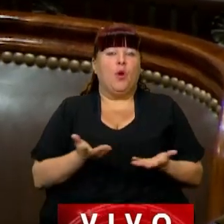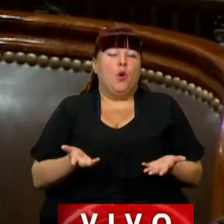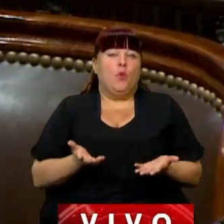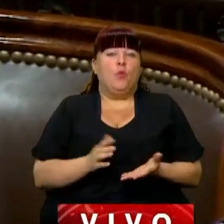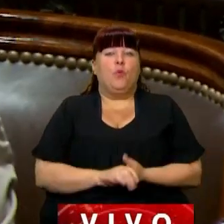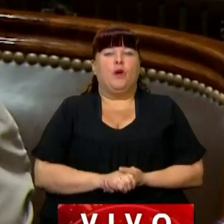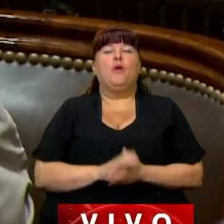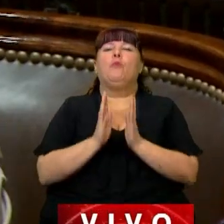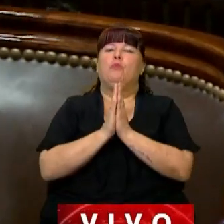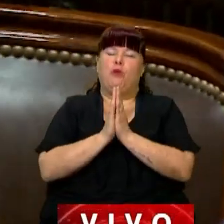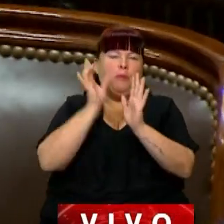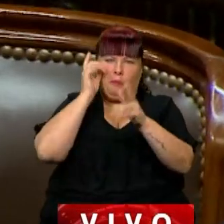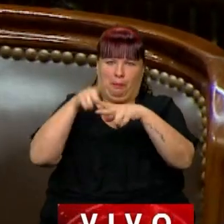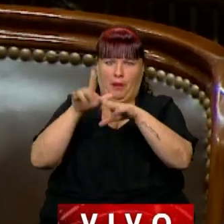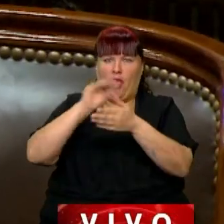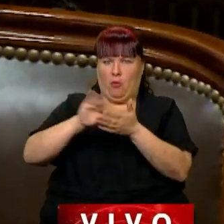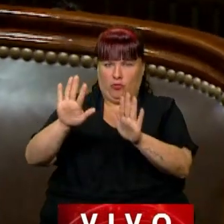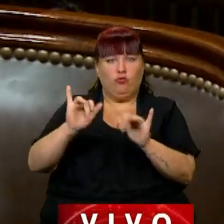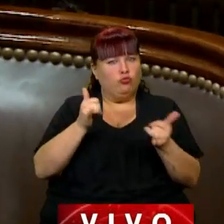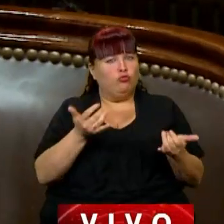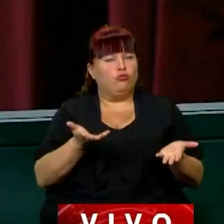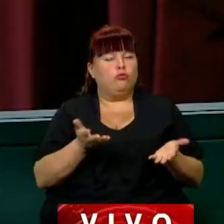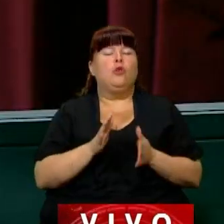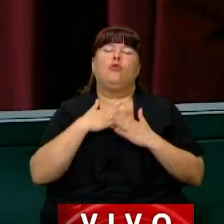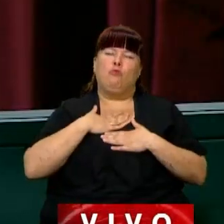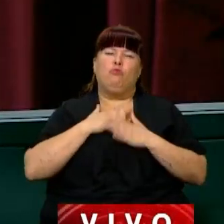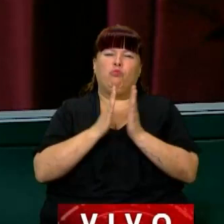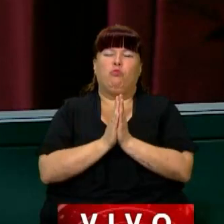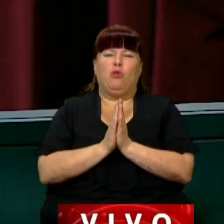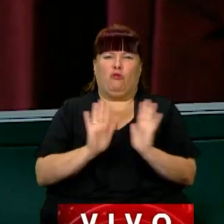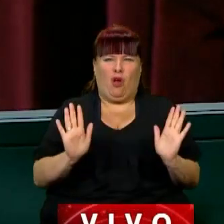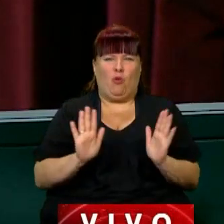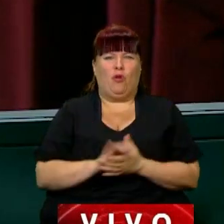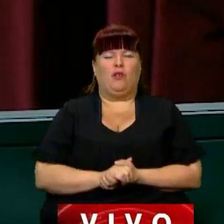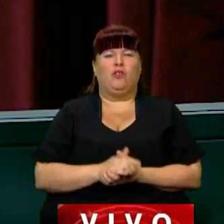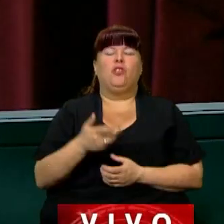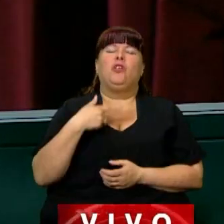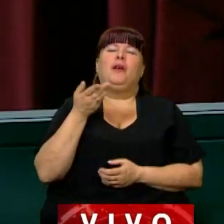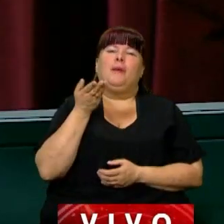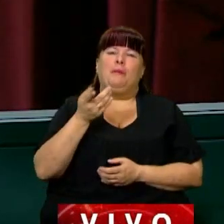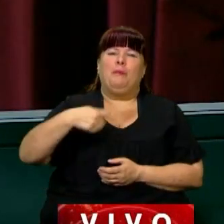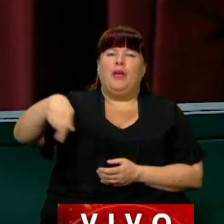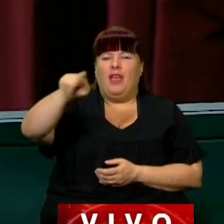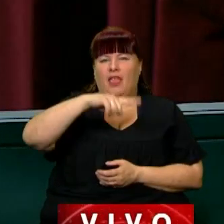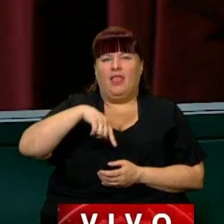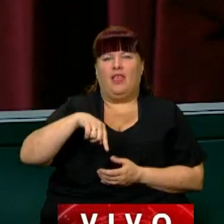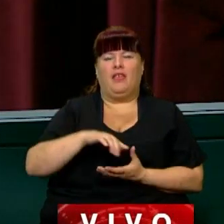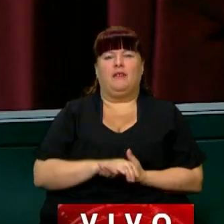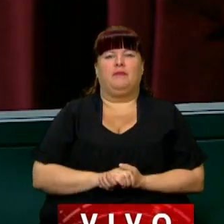Bueno... Por favor, perdón, diputada. Sí, cómo no. Por favor, le pedimos...